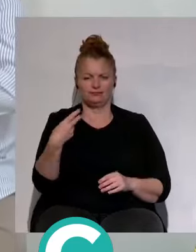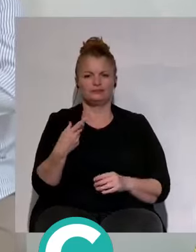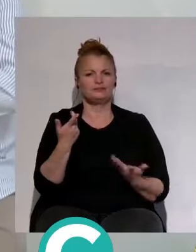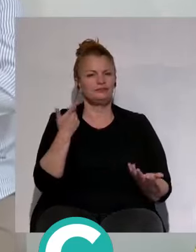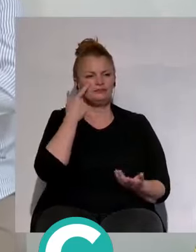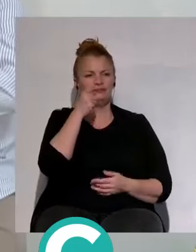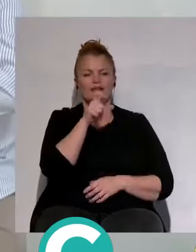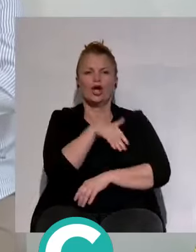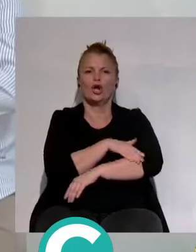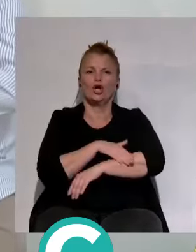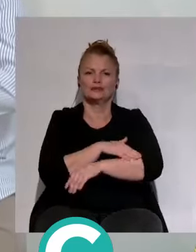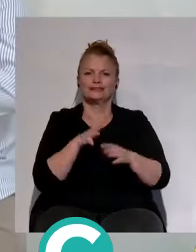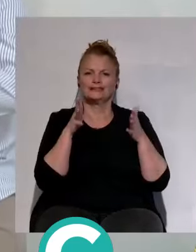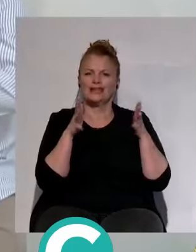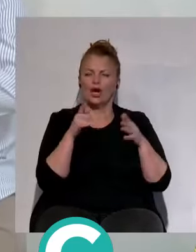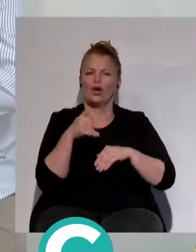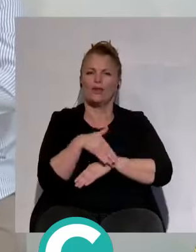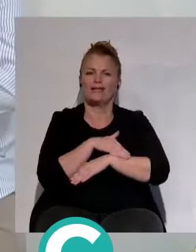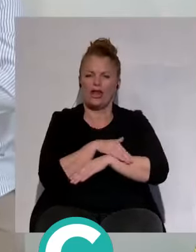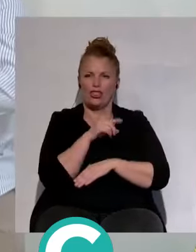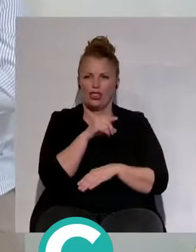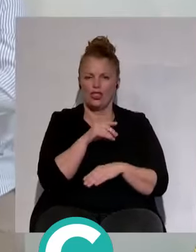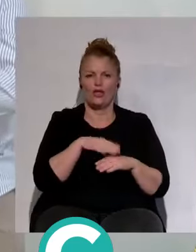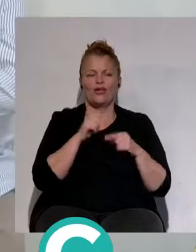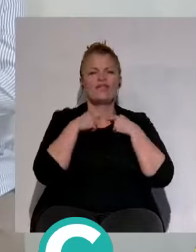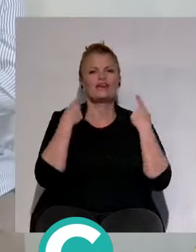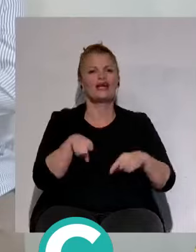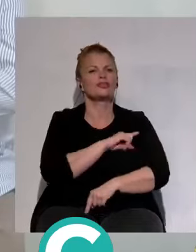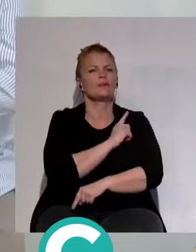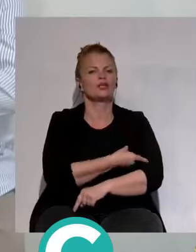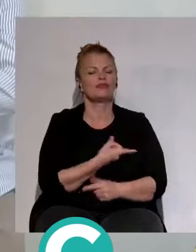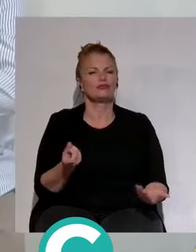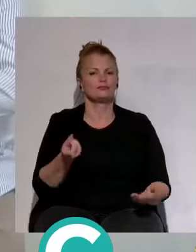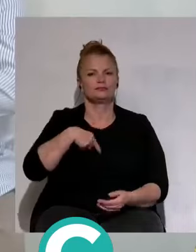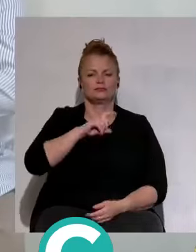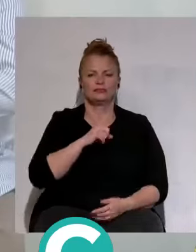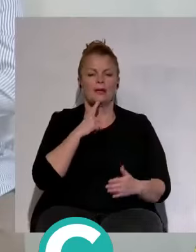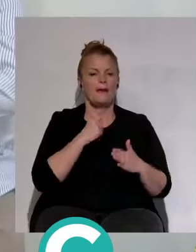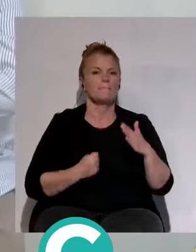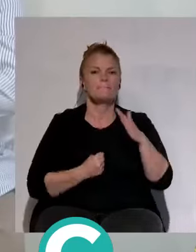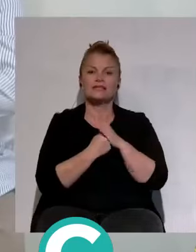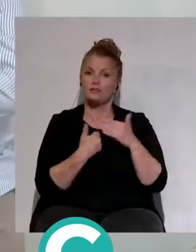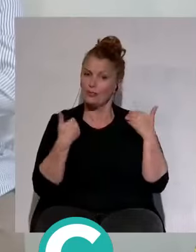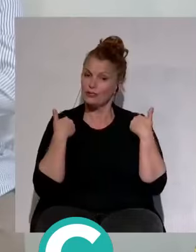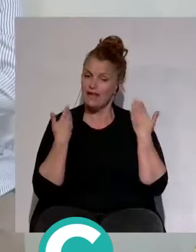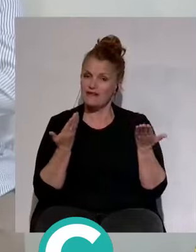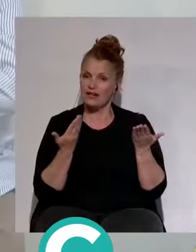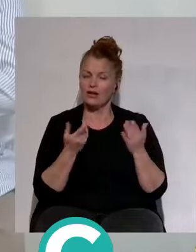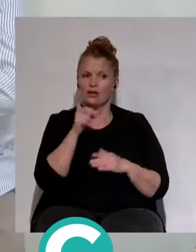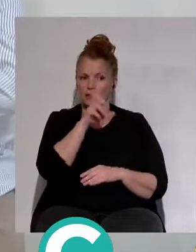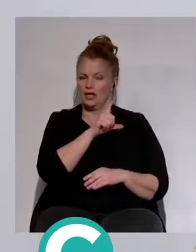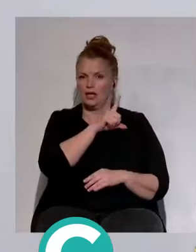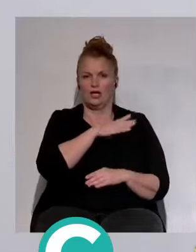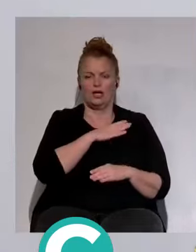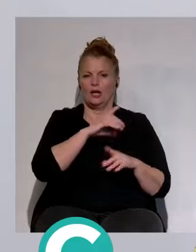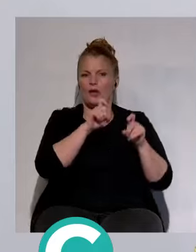Administración, del club, con respecto al fracaso deportivo? Por supuesto que es el máximo responsable. Absoluta. Es la cúpula del club,